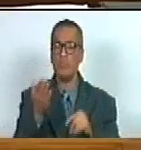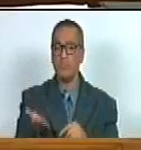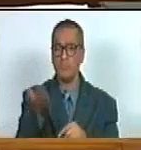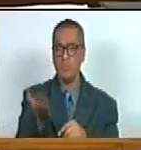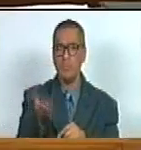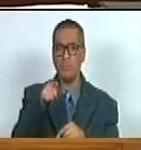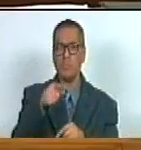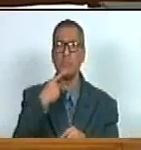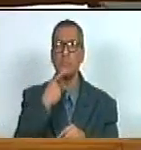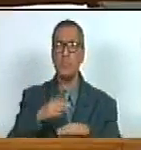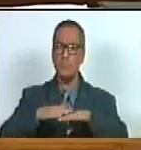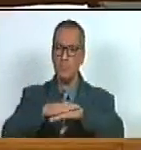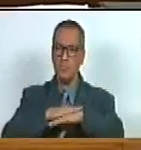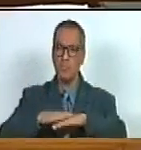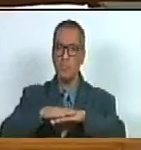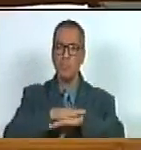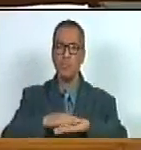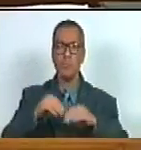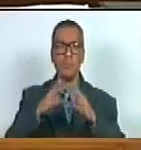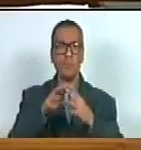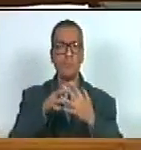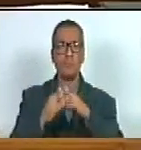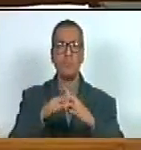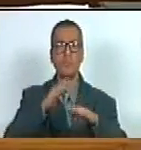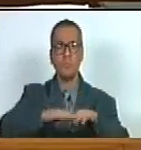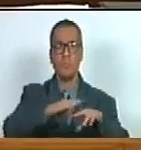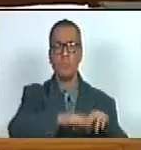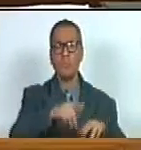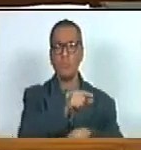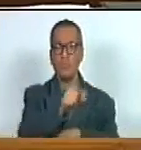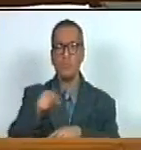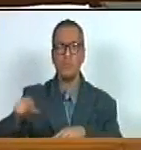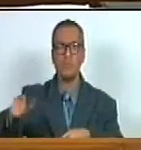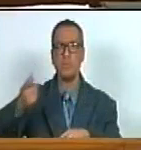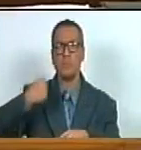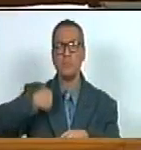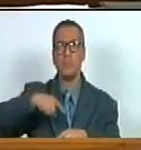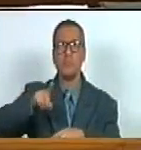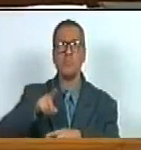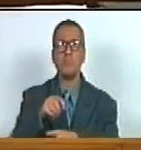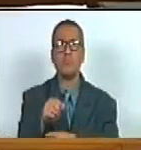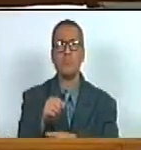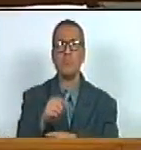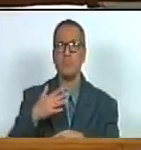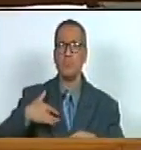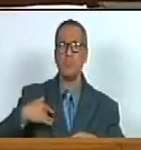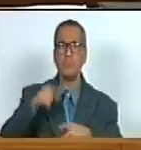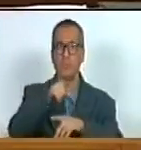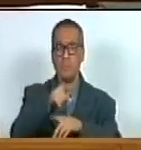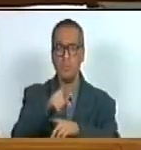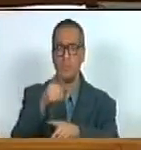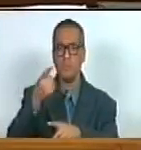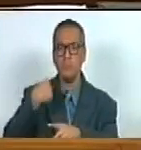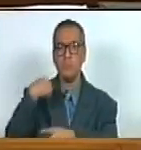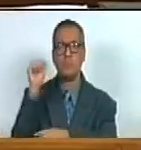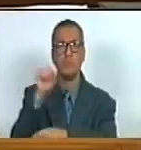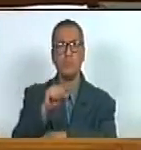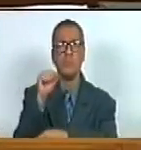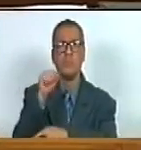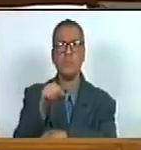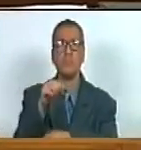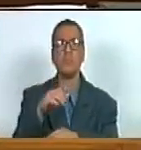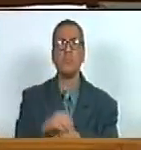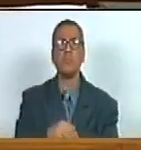y le pido disculpas a la comunidad de niños niñas personas que tengan se encuentren en el espectro de trastorno